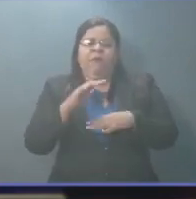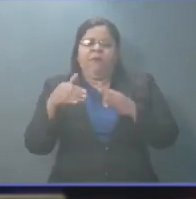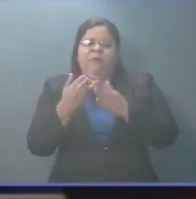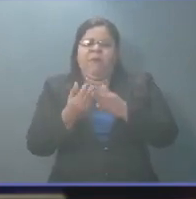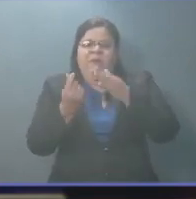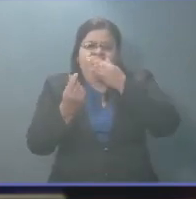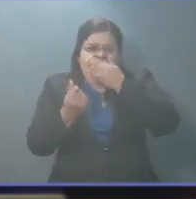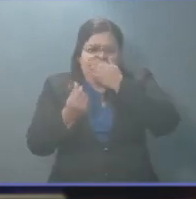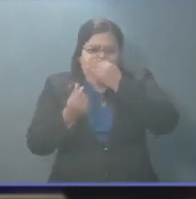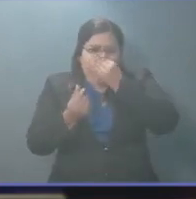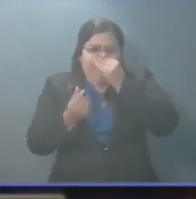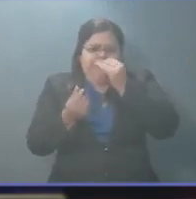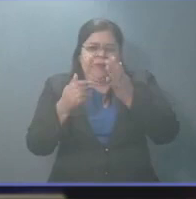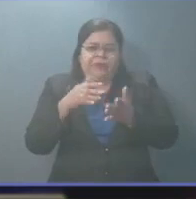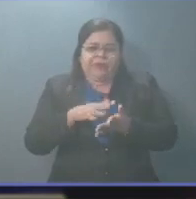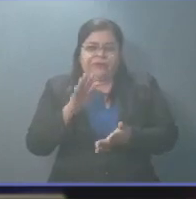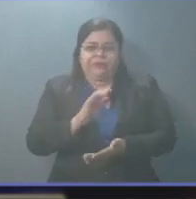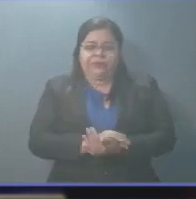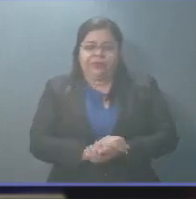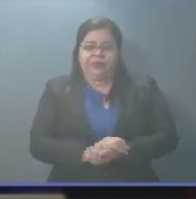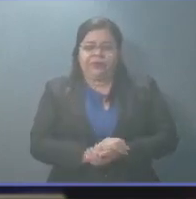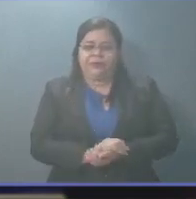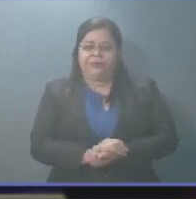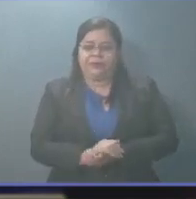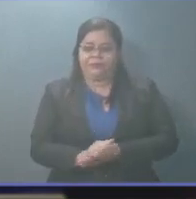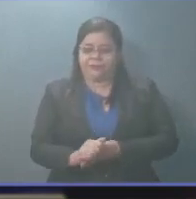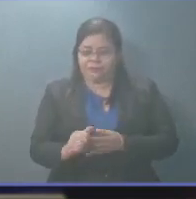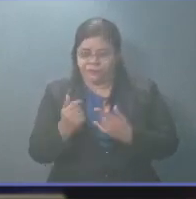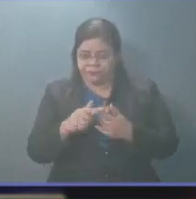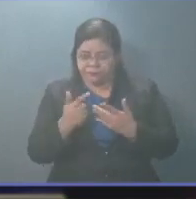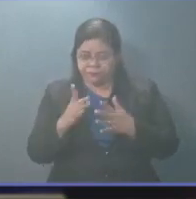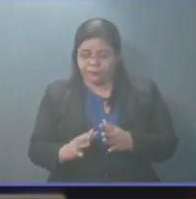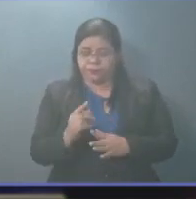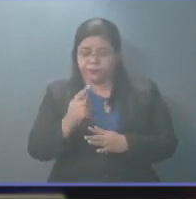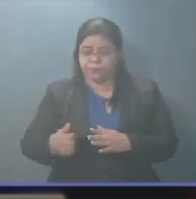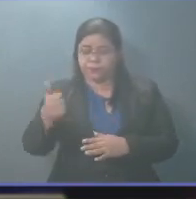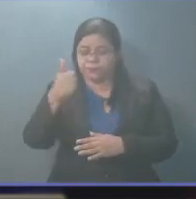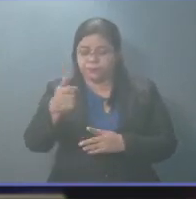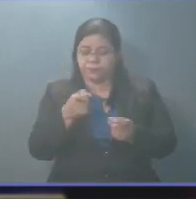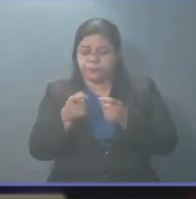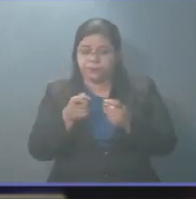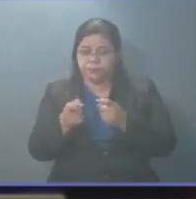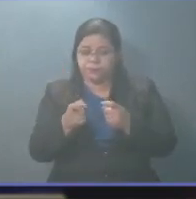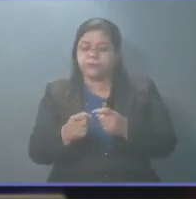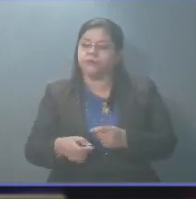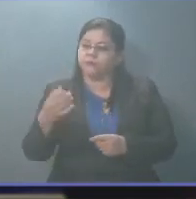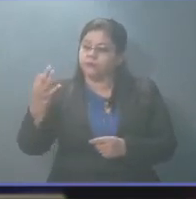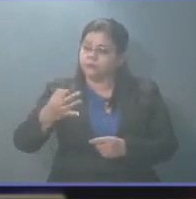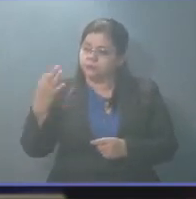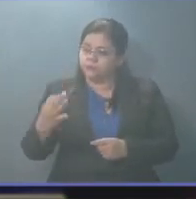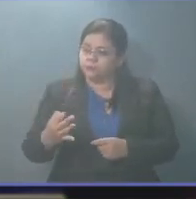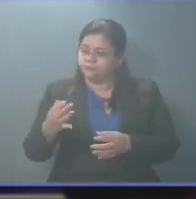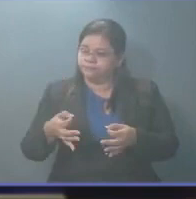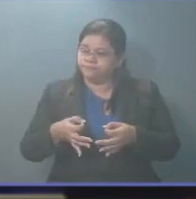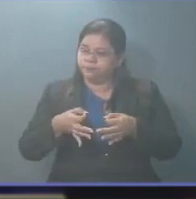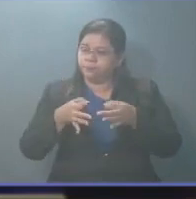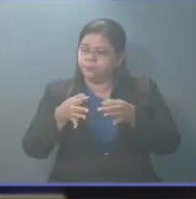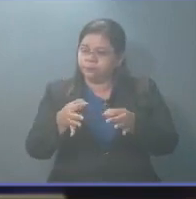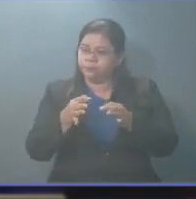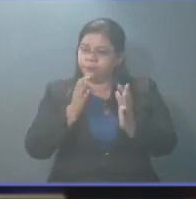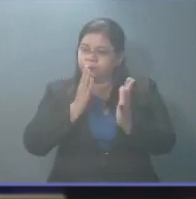fondos públicos que se manejen por funcionarios deben de ser transparentes.